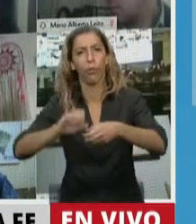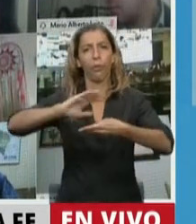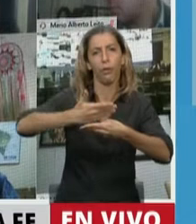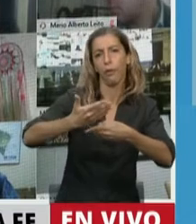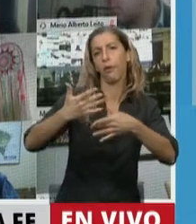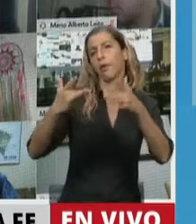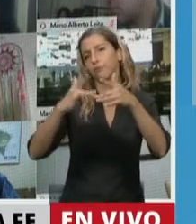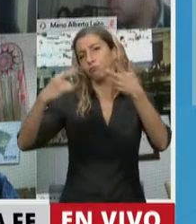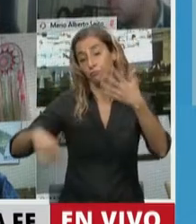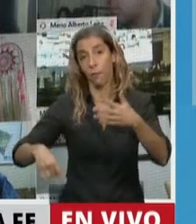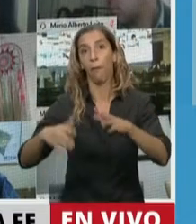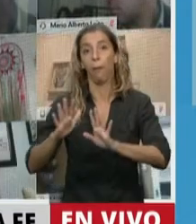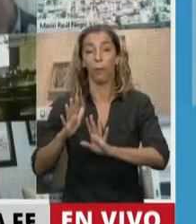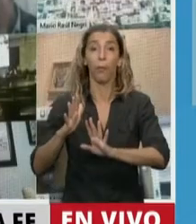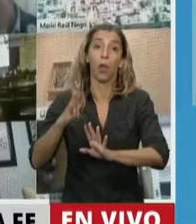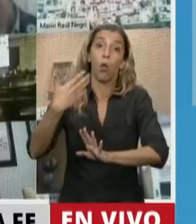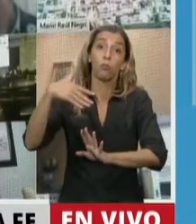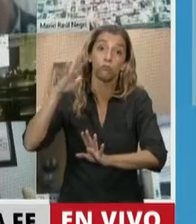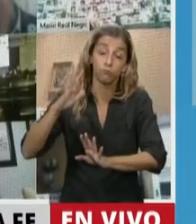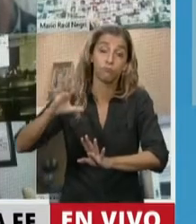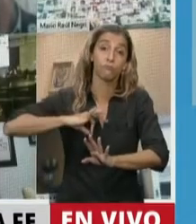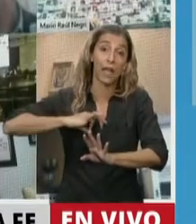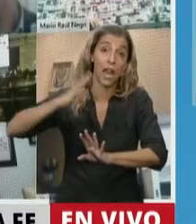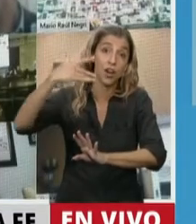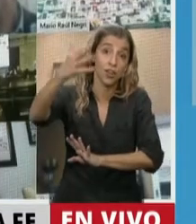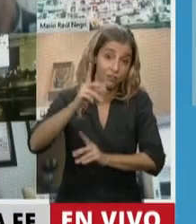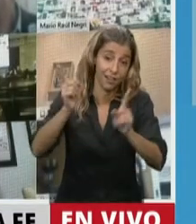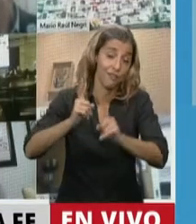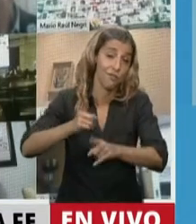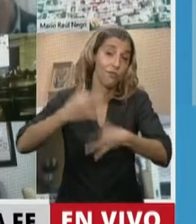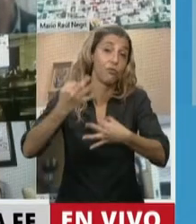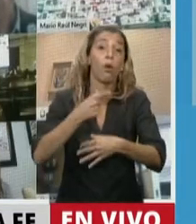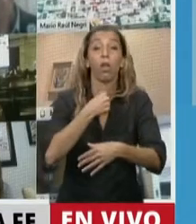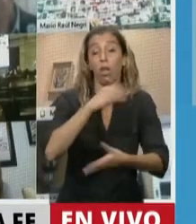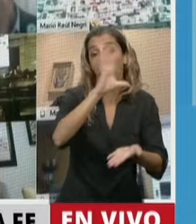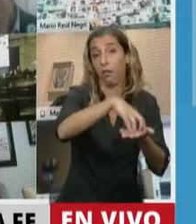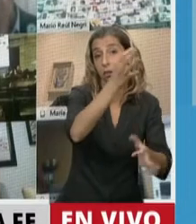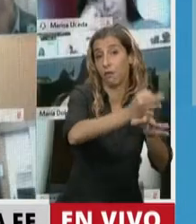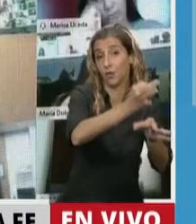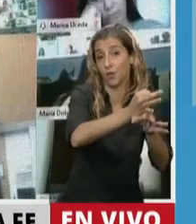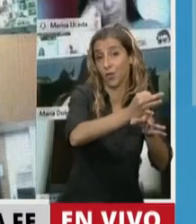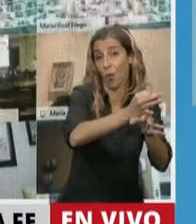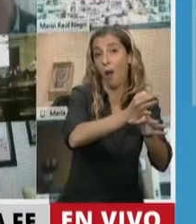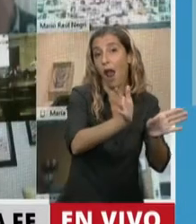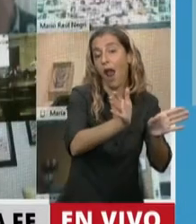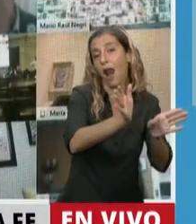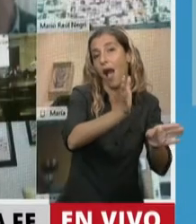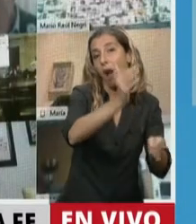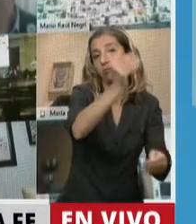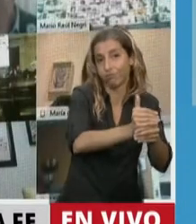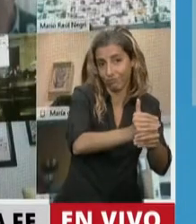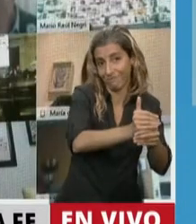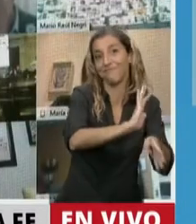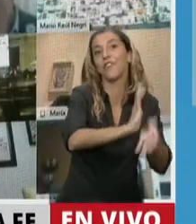desmerecer los procesos de socialización educativa y de las escuelas en términos de